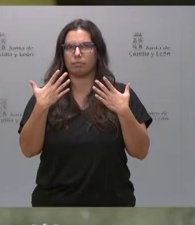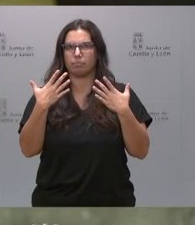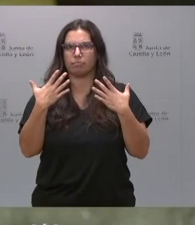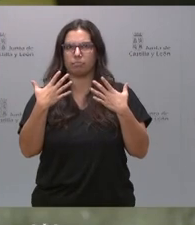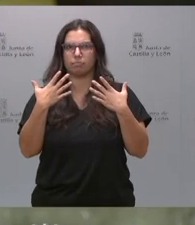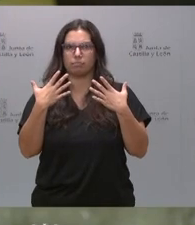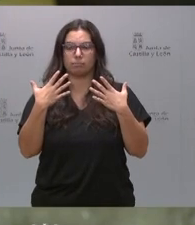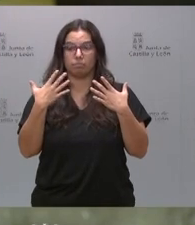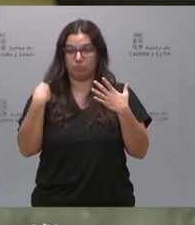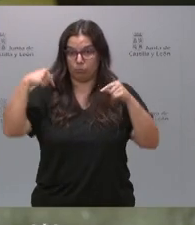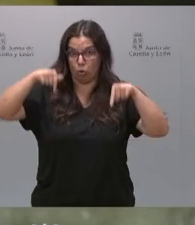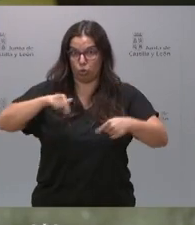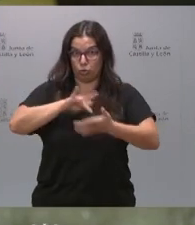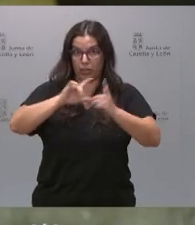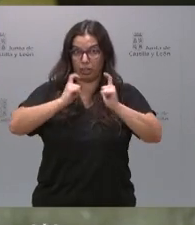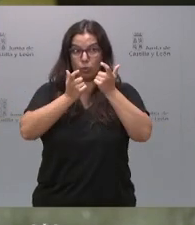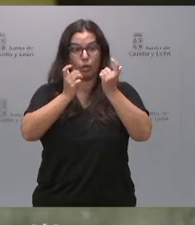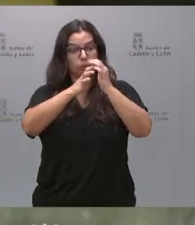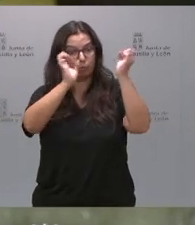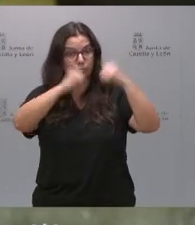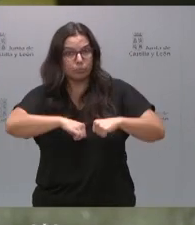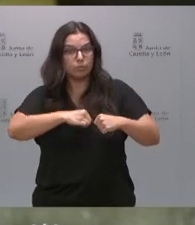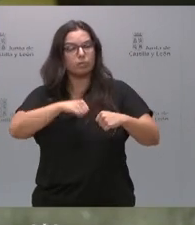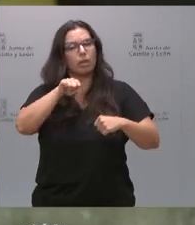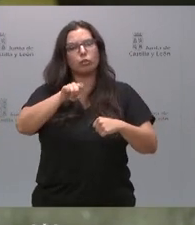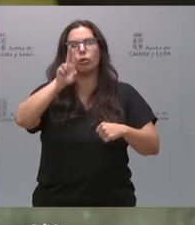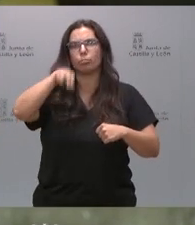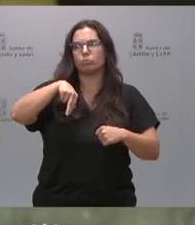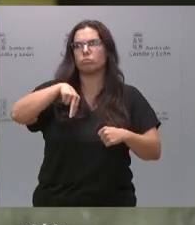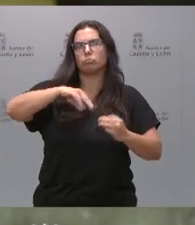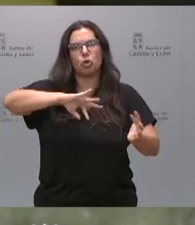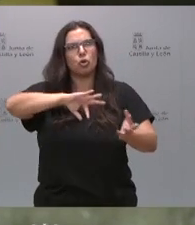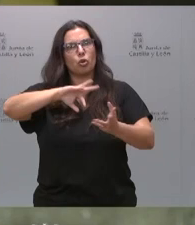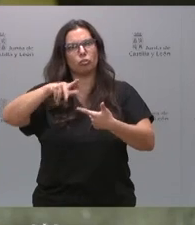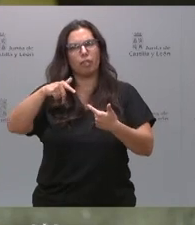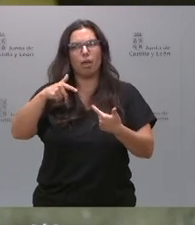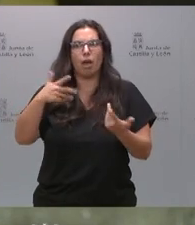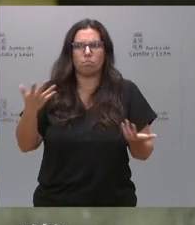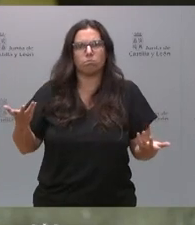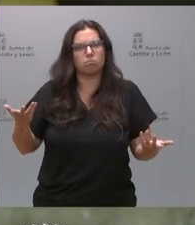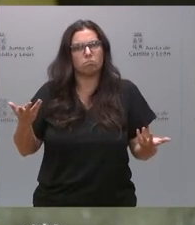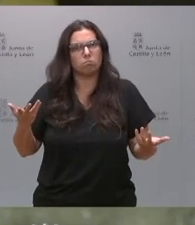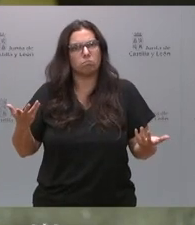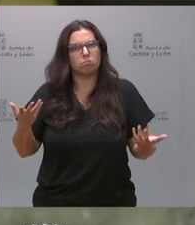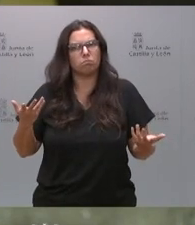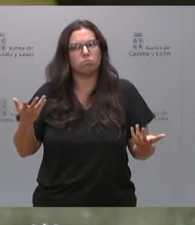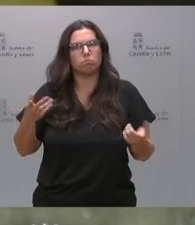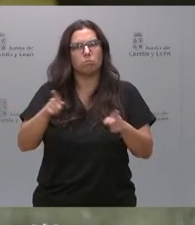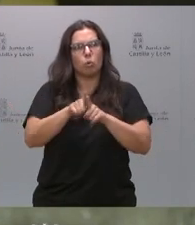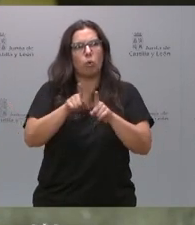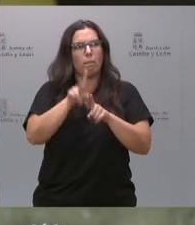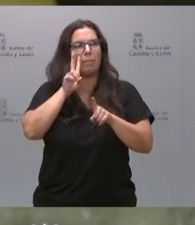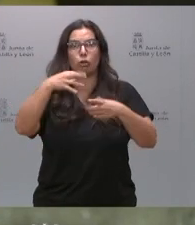ocurriendo hoy, desde luego es una noticia que tengo que decir que hay que verla desde la